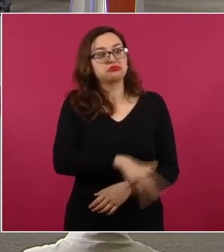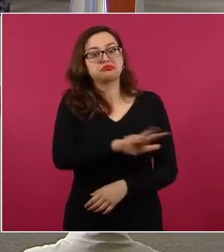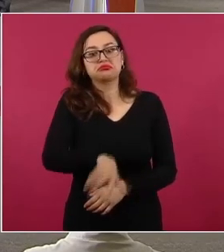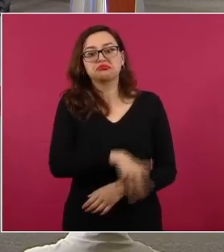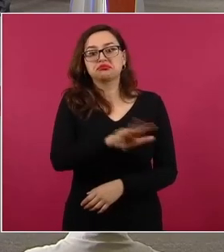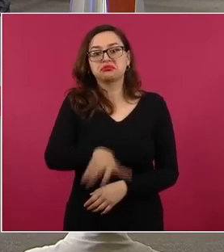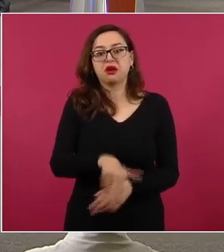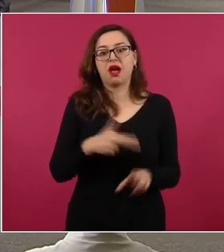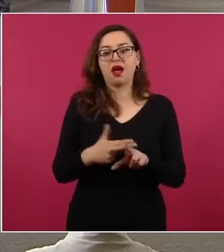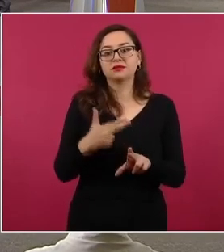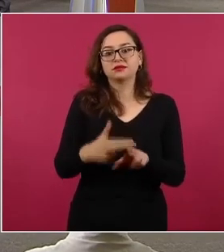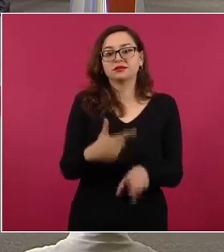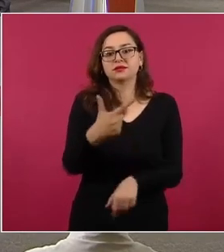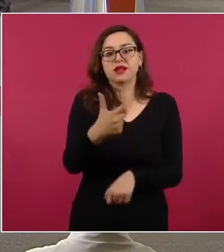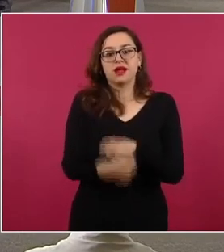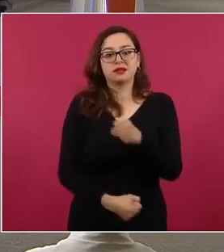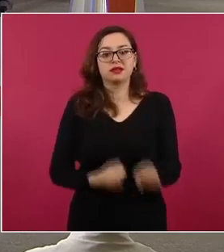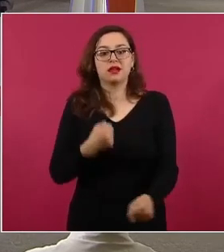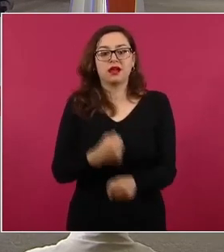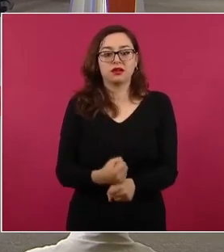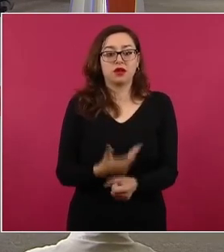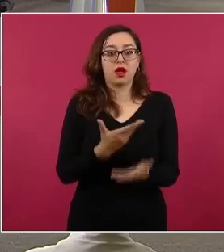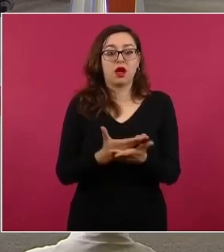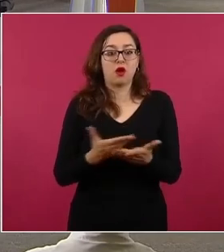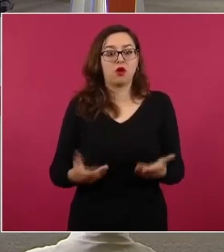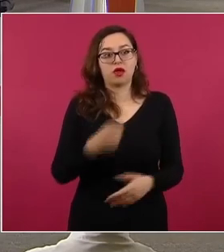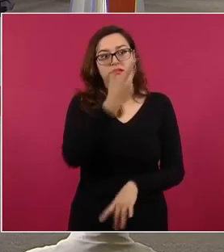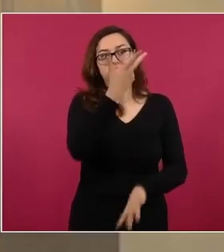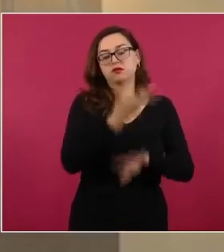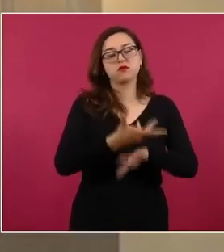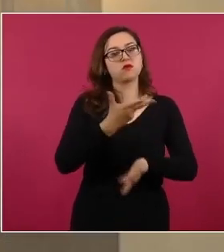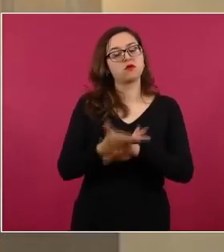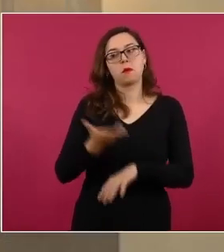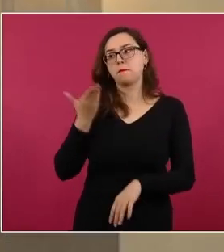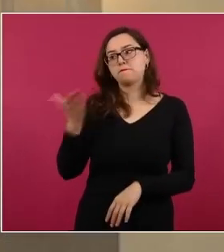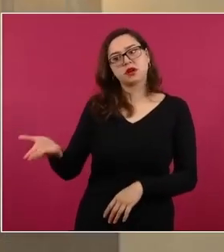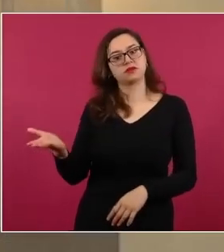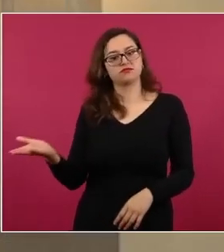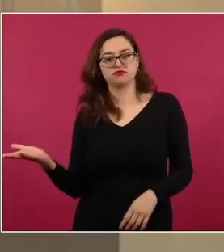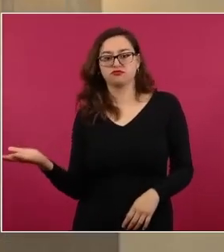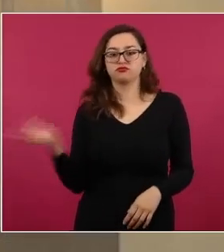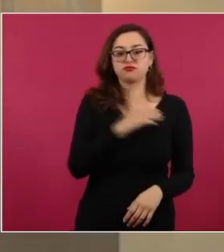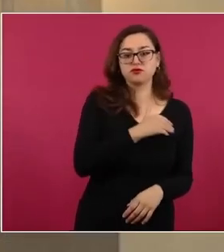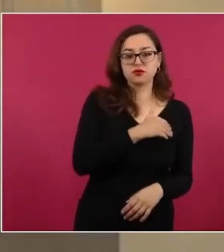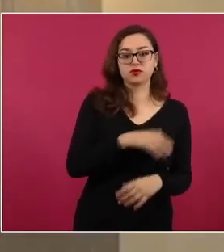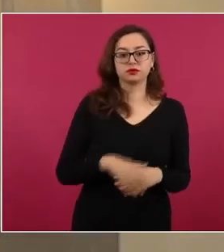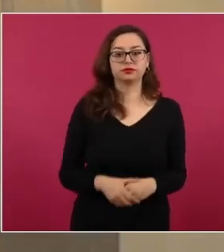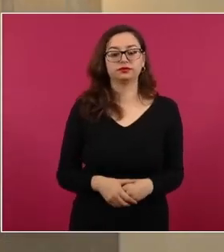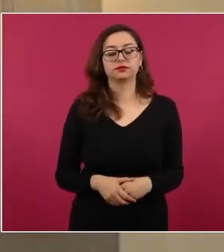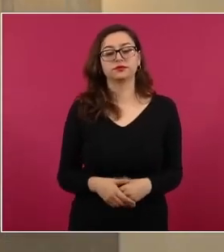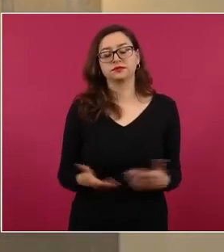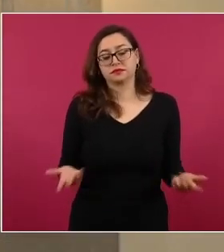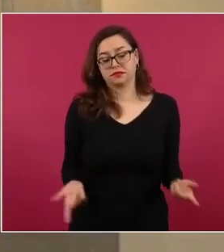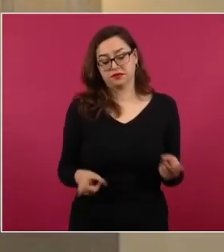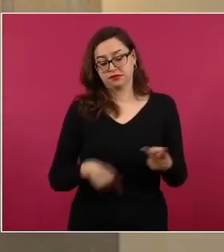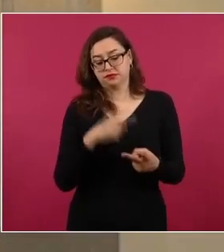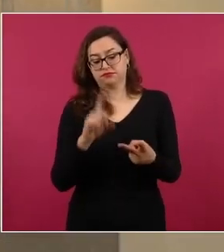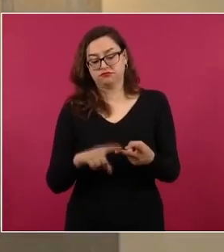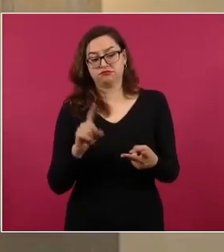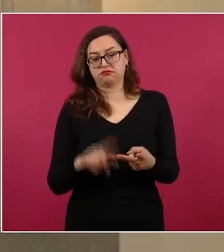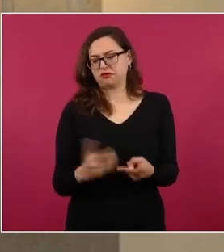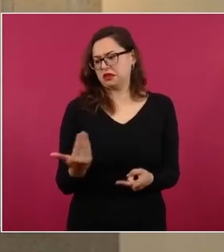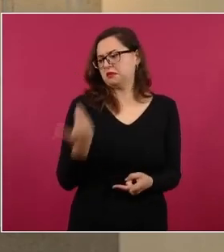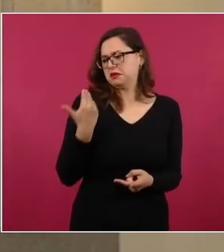un caso relevante. Siguiente. El caso de la vaca, que ya no nos detendremos mucho, aquí ha sido explicado,